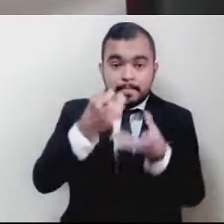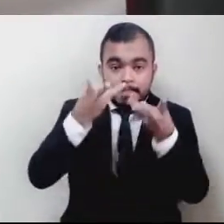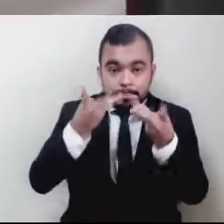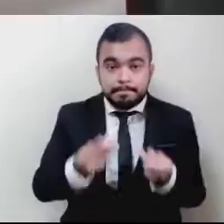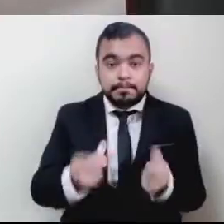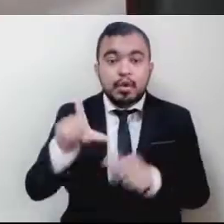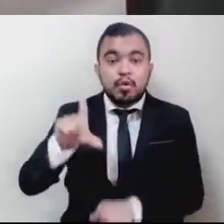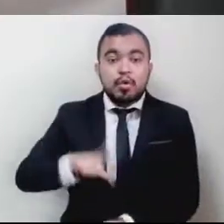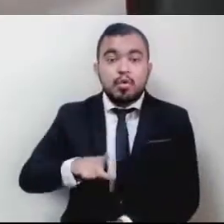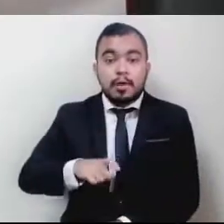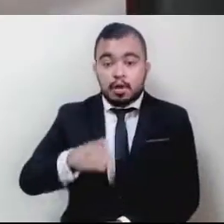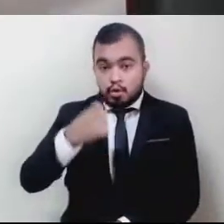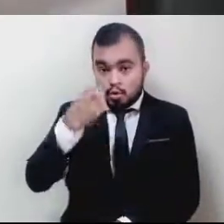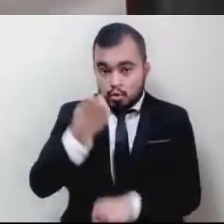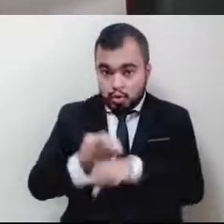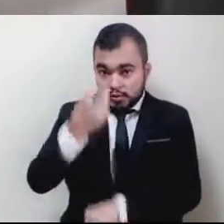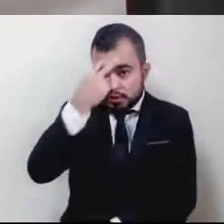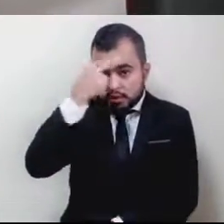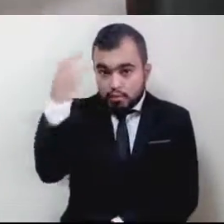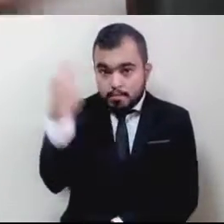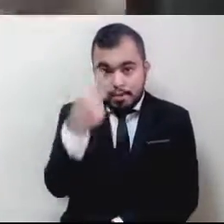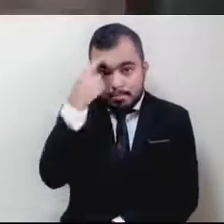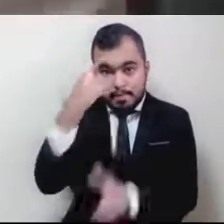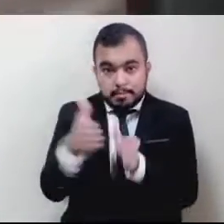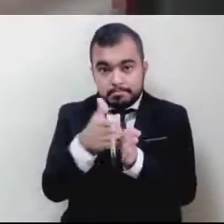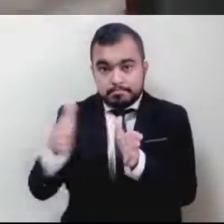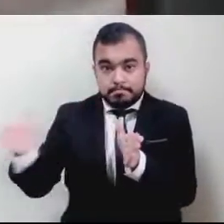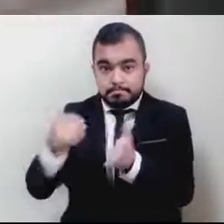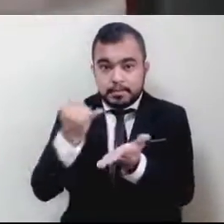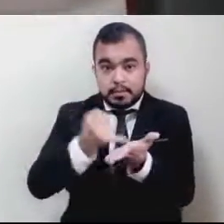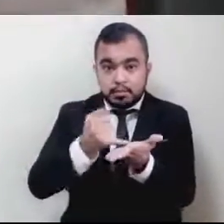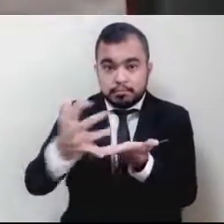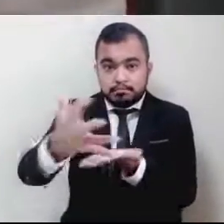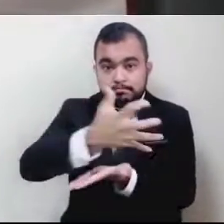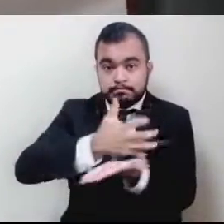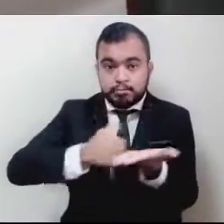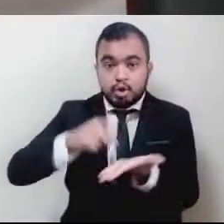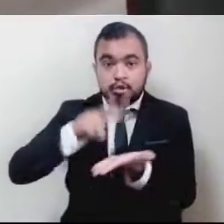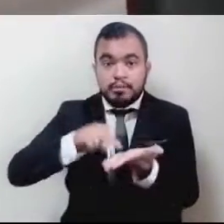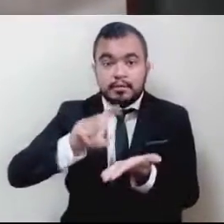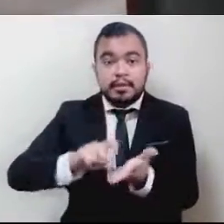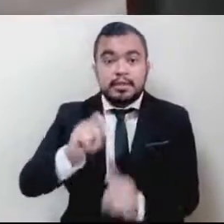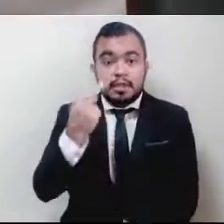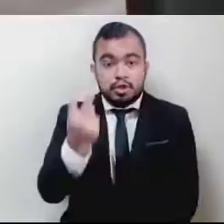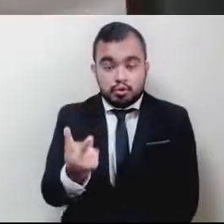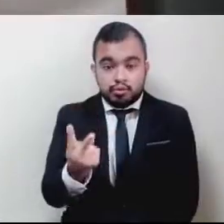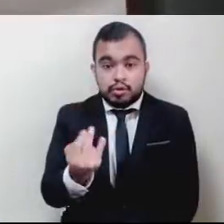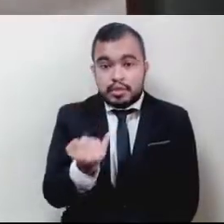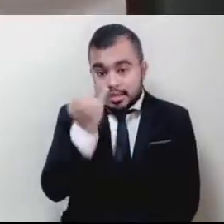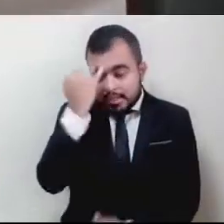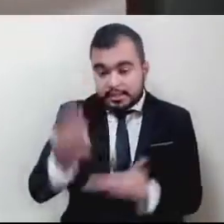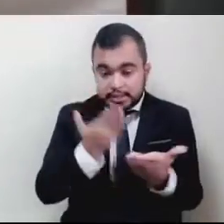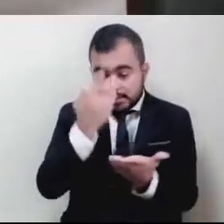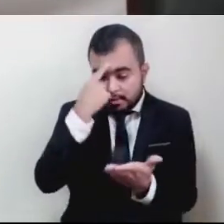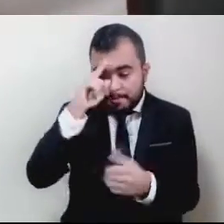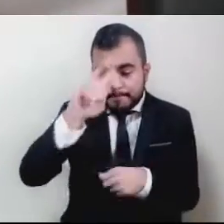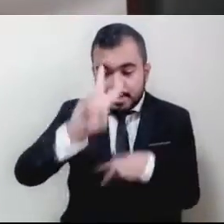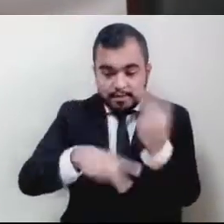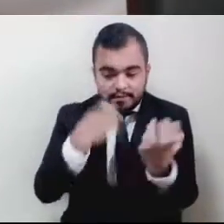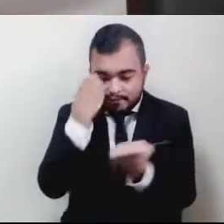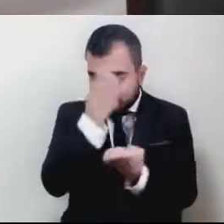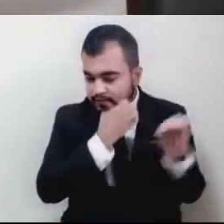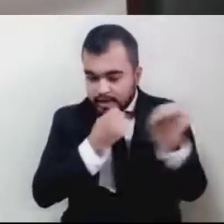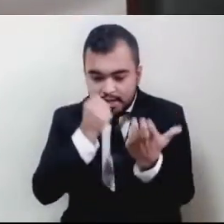de México para el Ejercicio Fiscal 2022. Iniciativa de Decreto por el que se reforman,